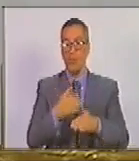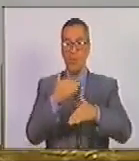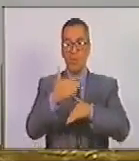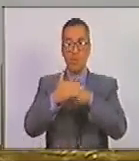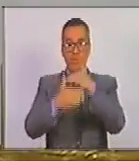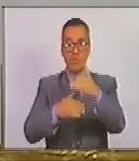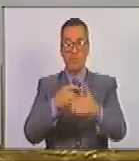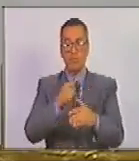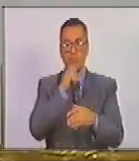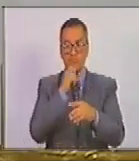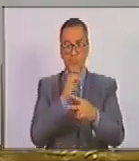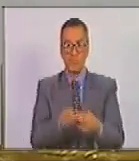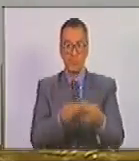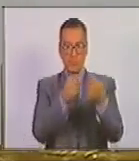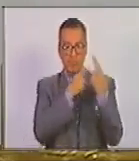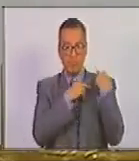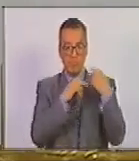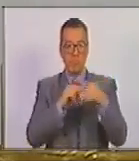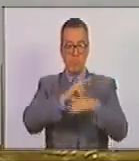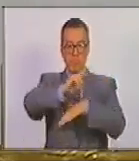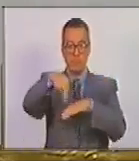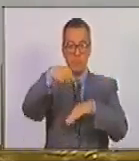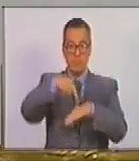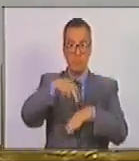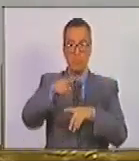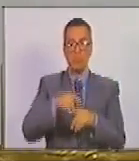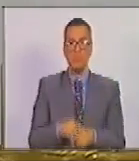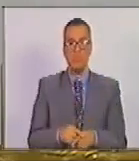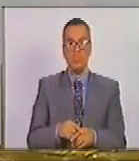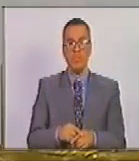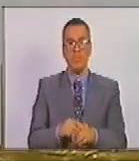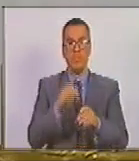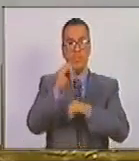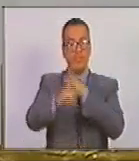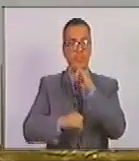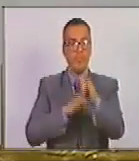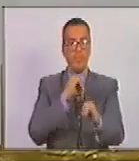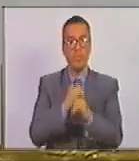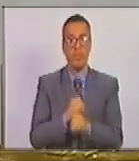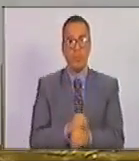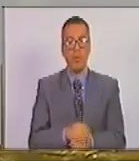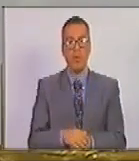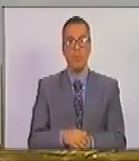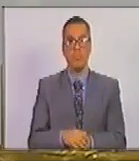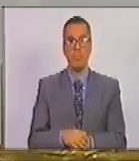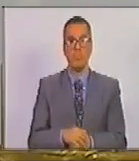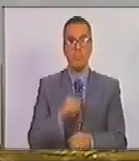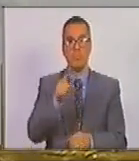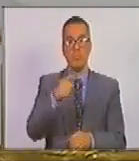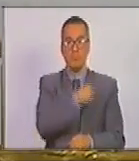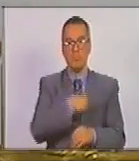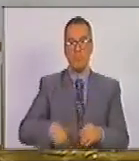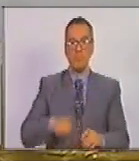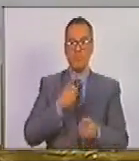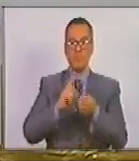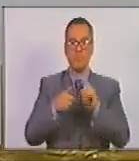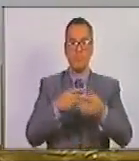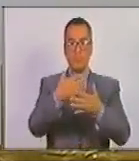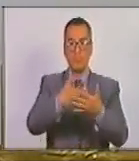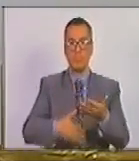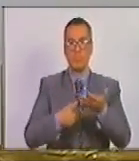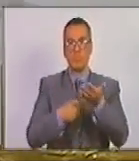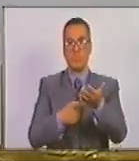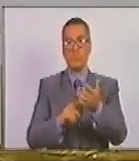responsabilidades delitos nacionales delitos internacionales y ahí presidente algunas propuestas